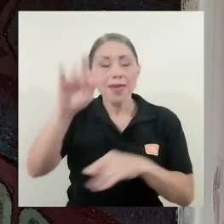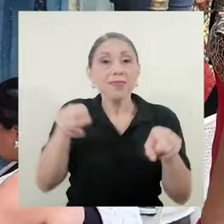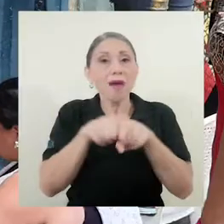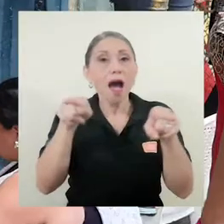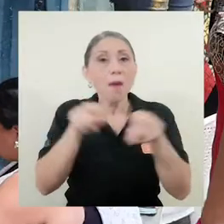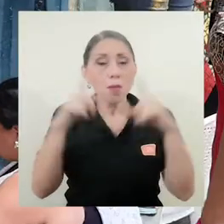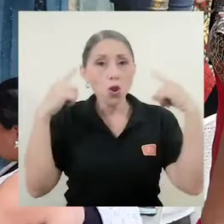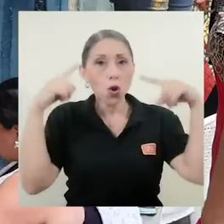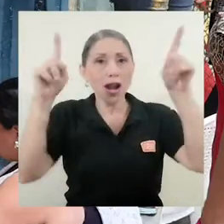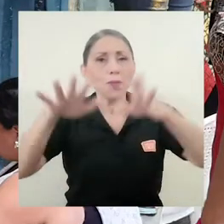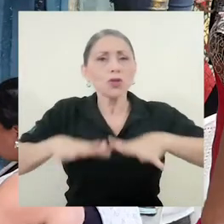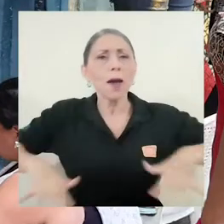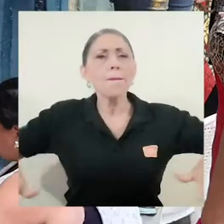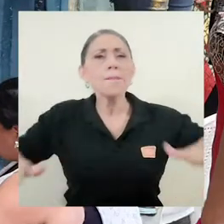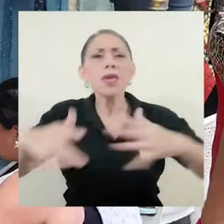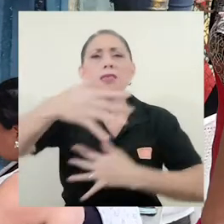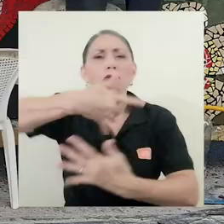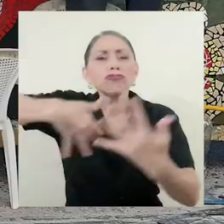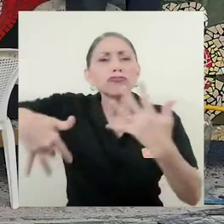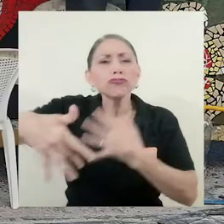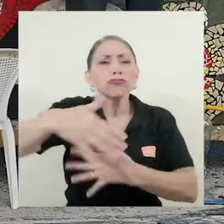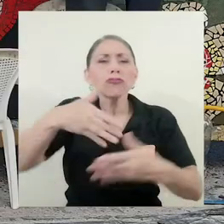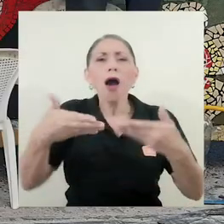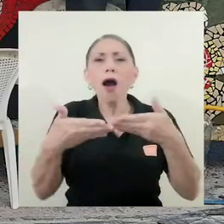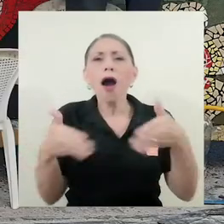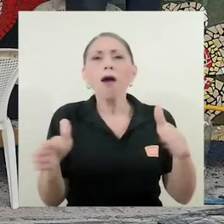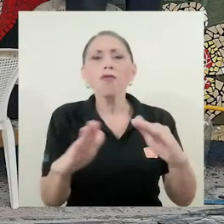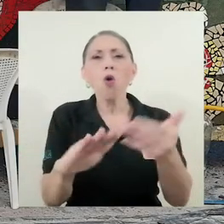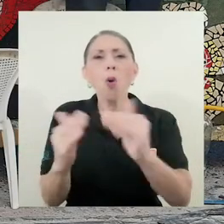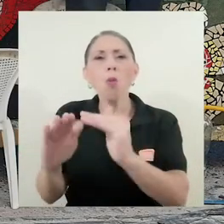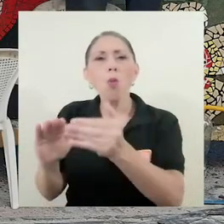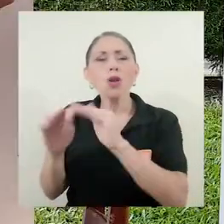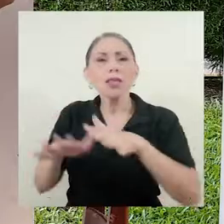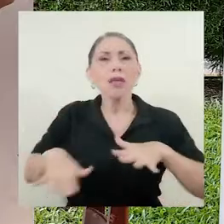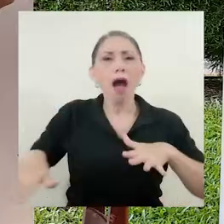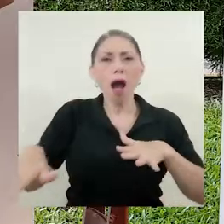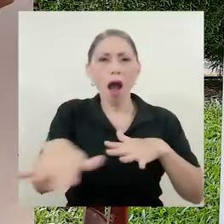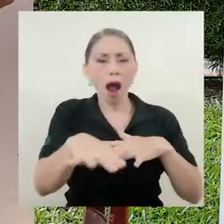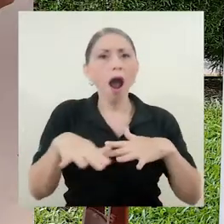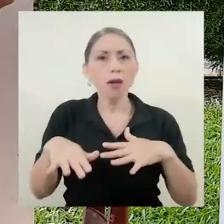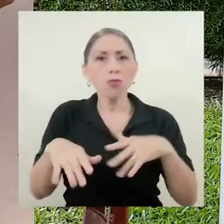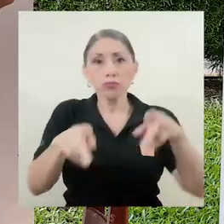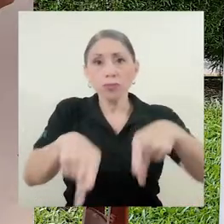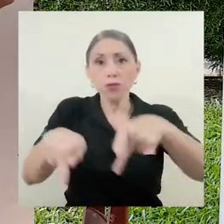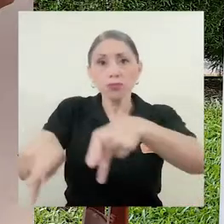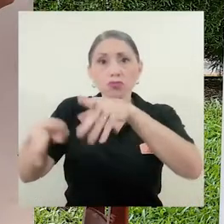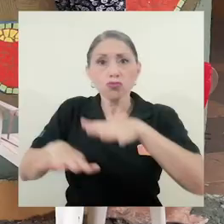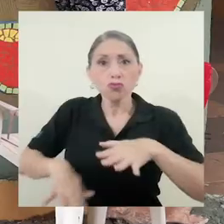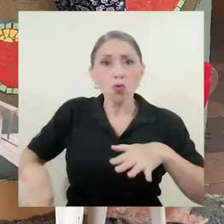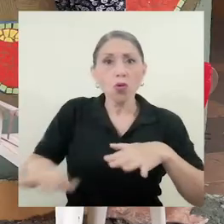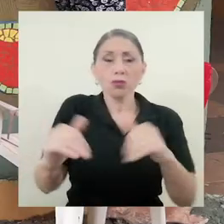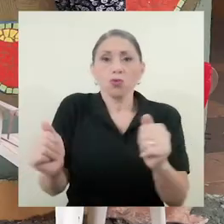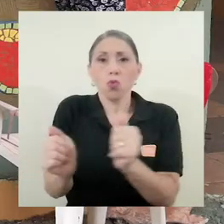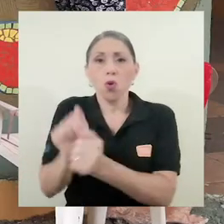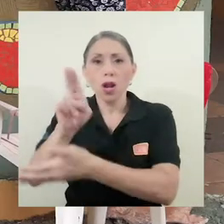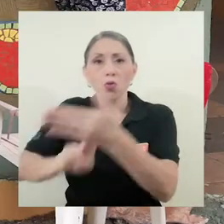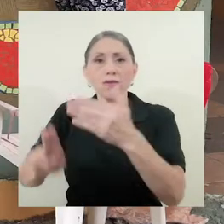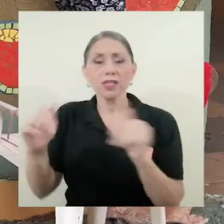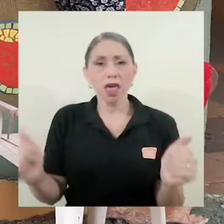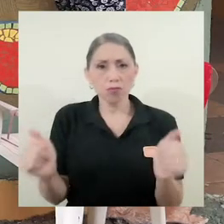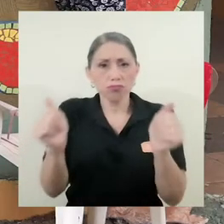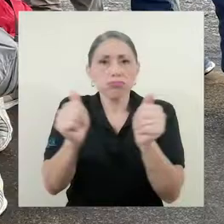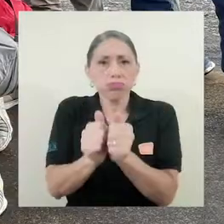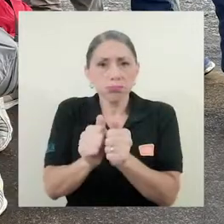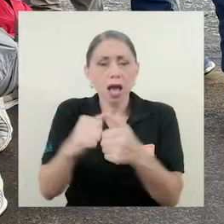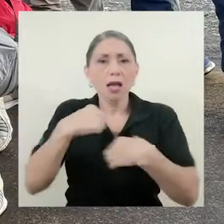otro ambiente más comunitario, más abierto, donde la comunidad y la universidad